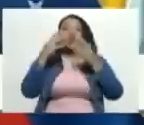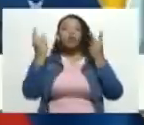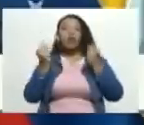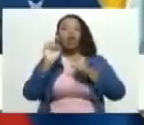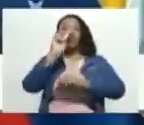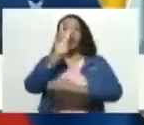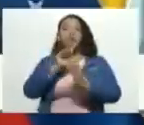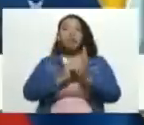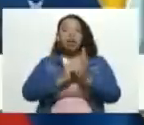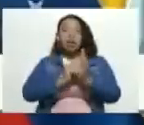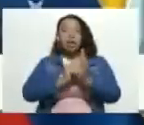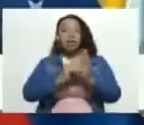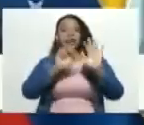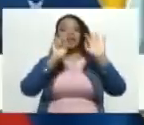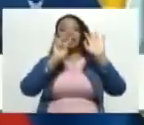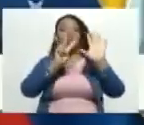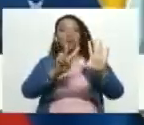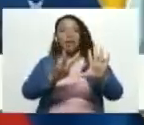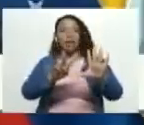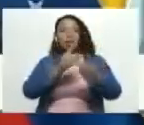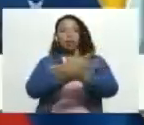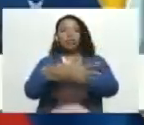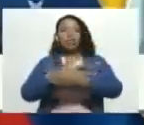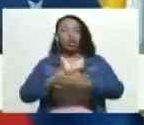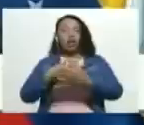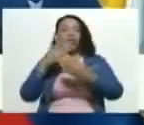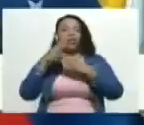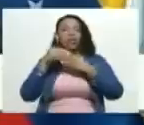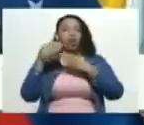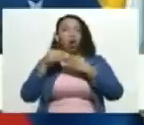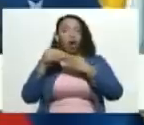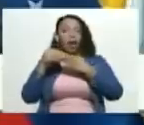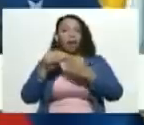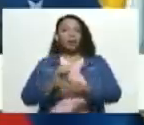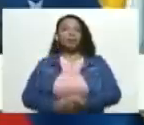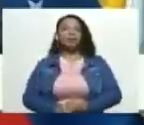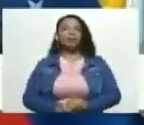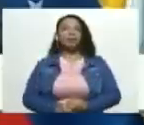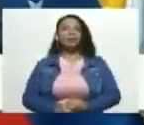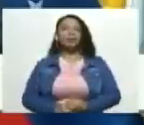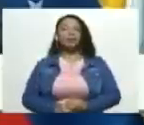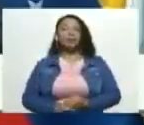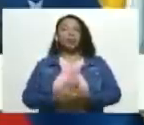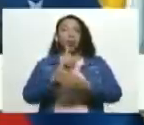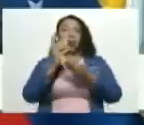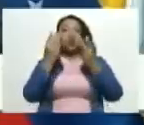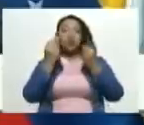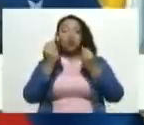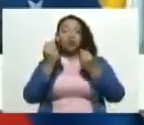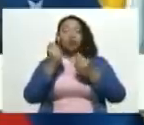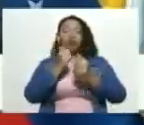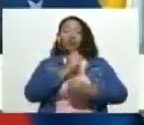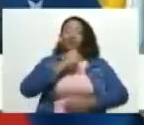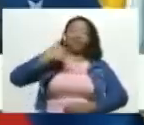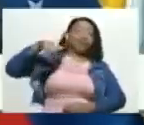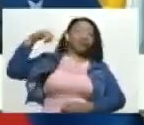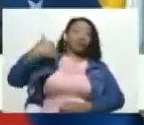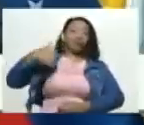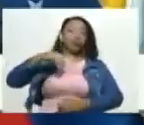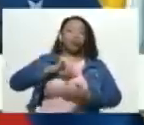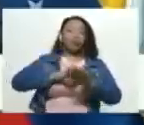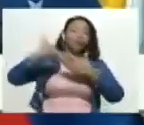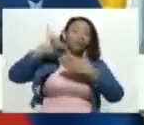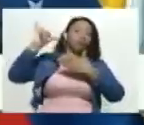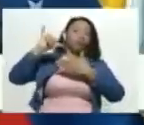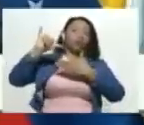2.700 millones de dólares. Una cifra certificada